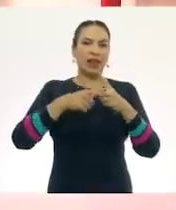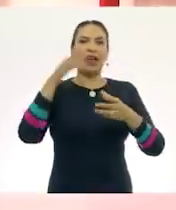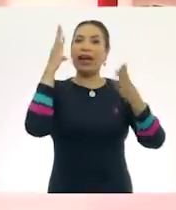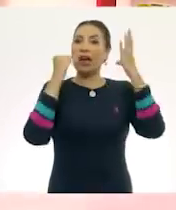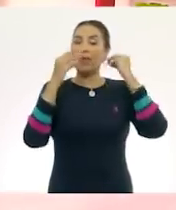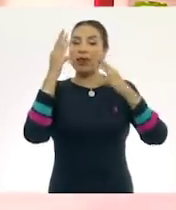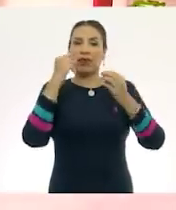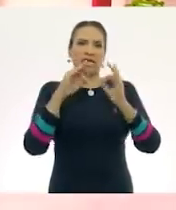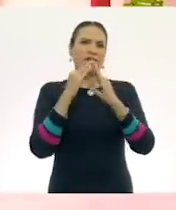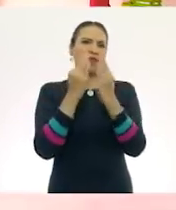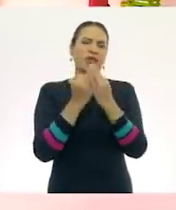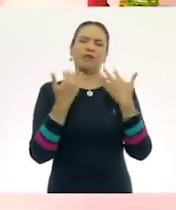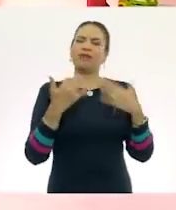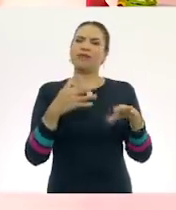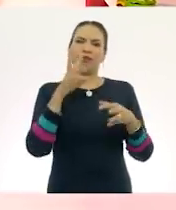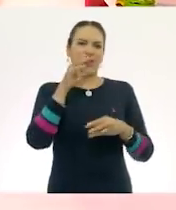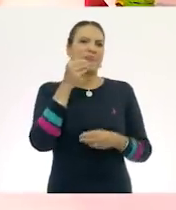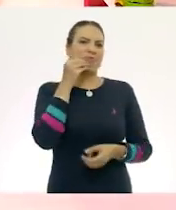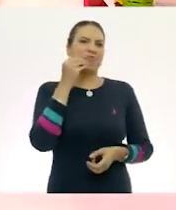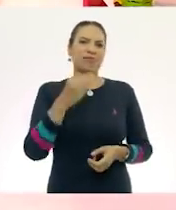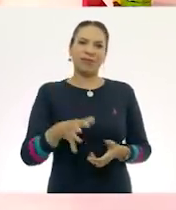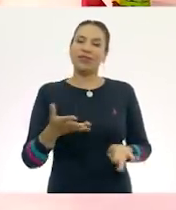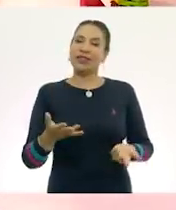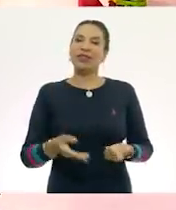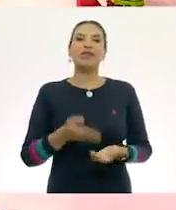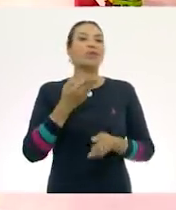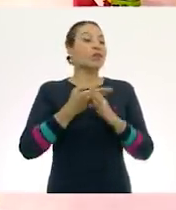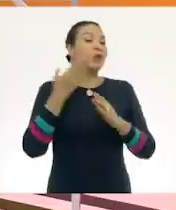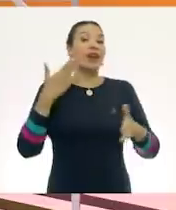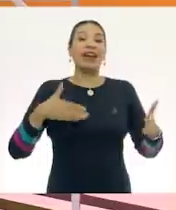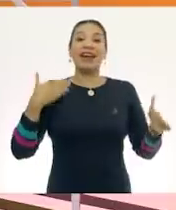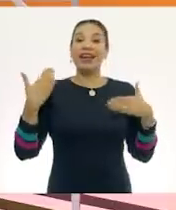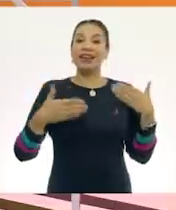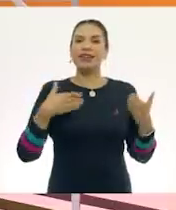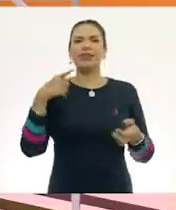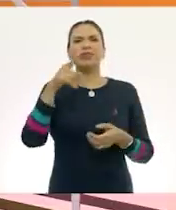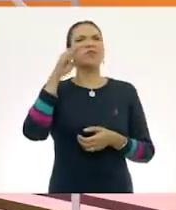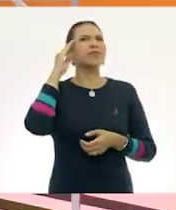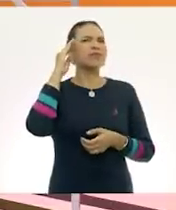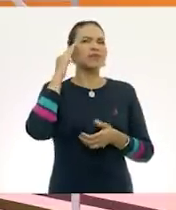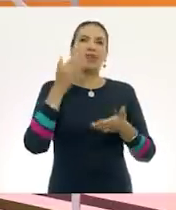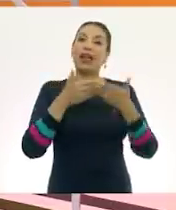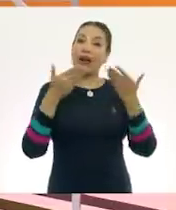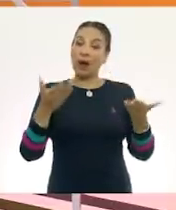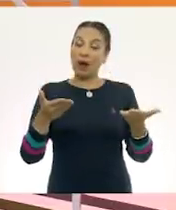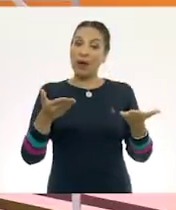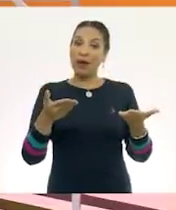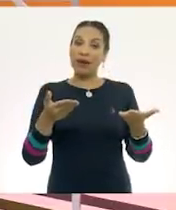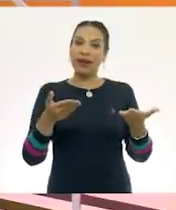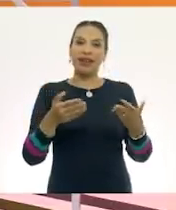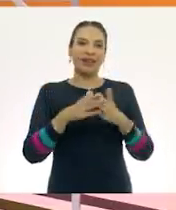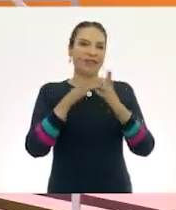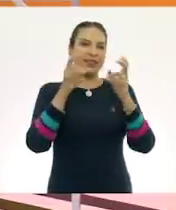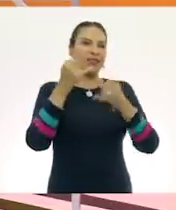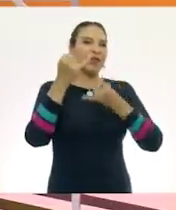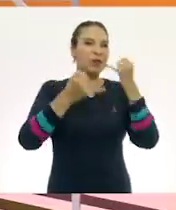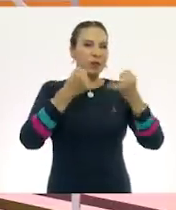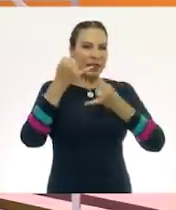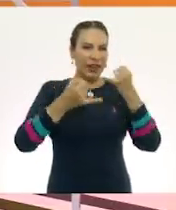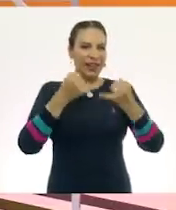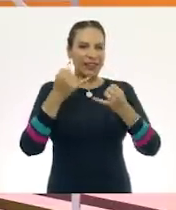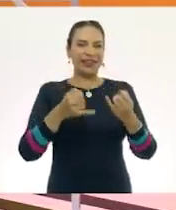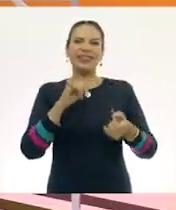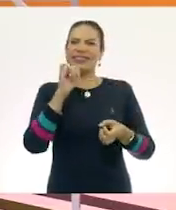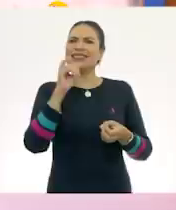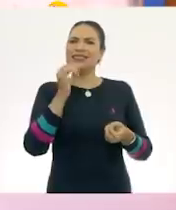aprenderlas de este modo es genial. Muy divertido. ¿Te parece si seguimos con esta temática de juguetes?